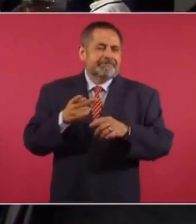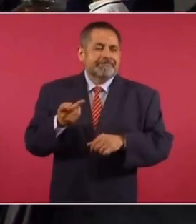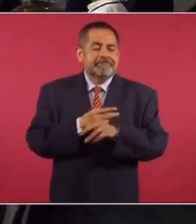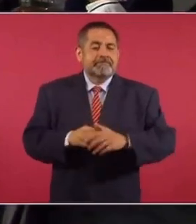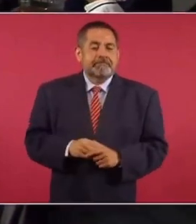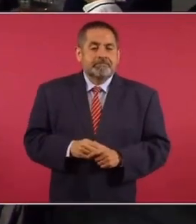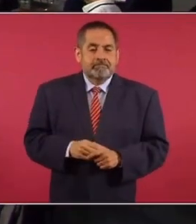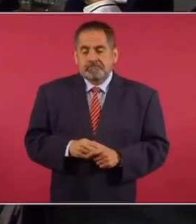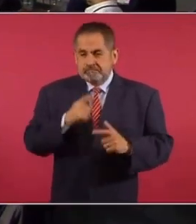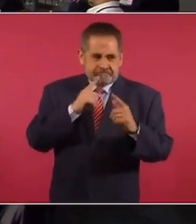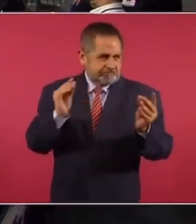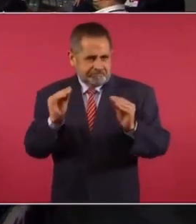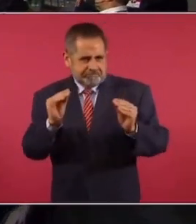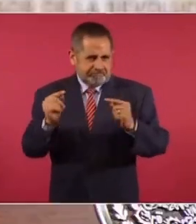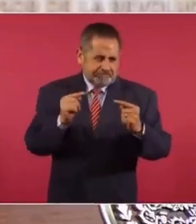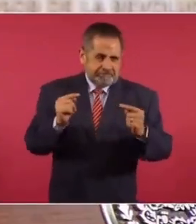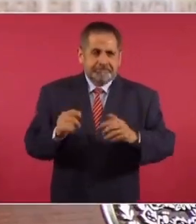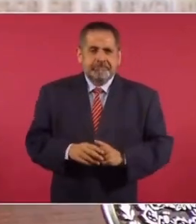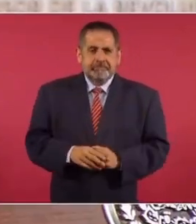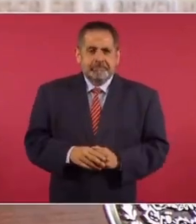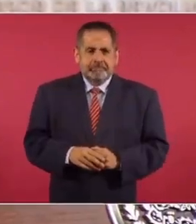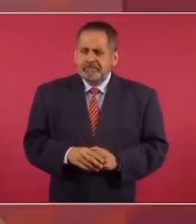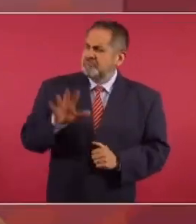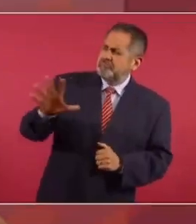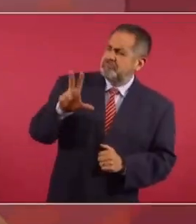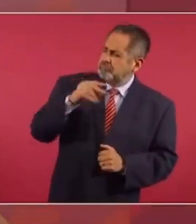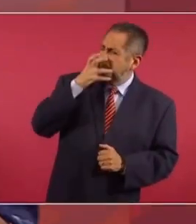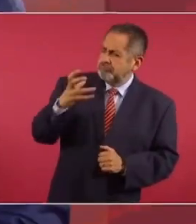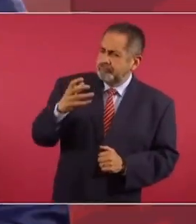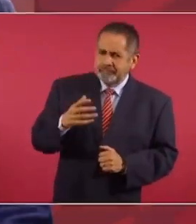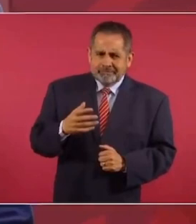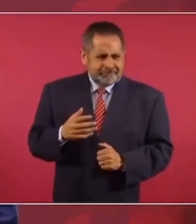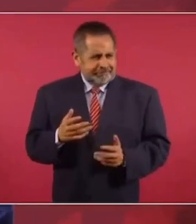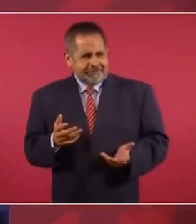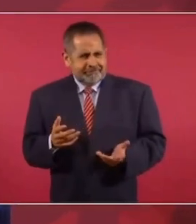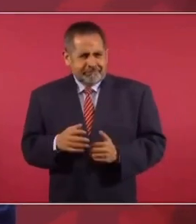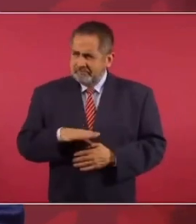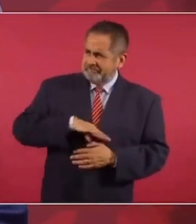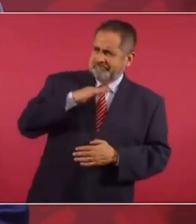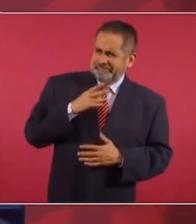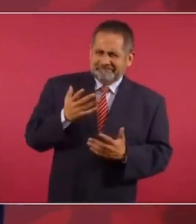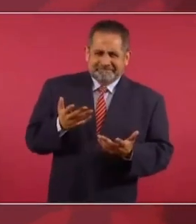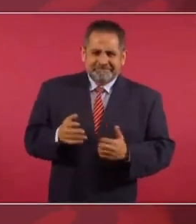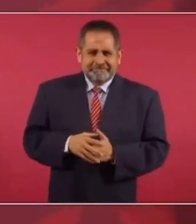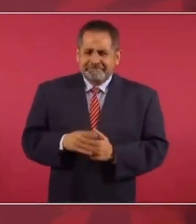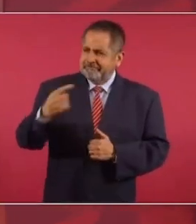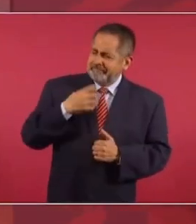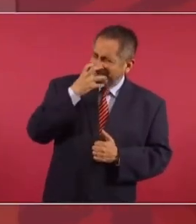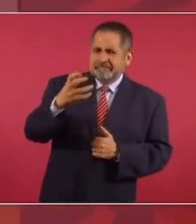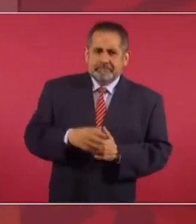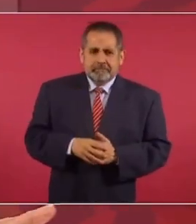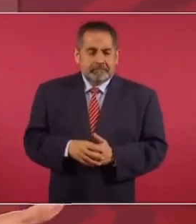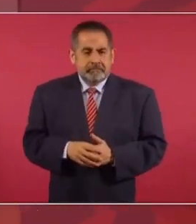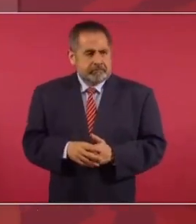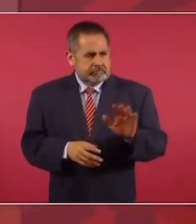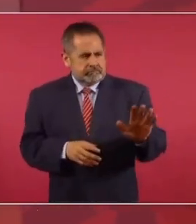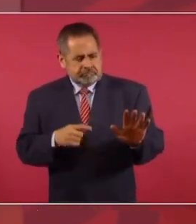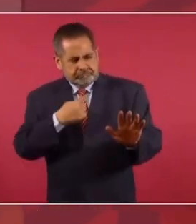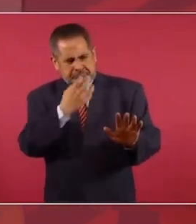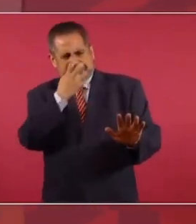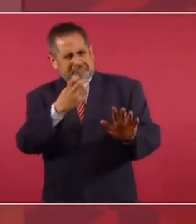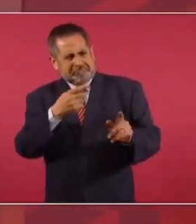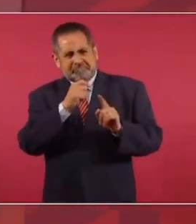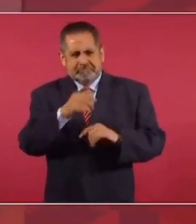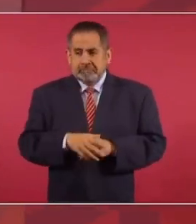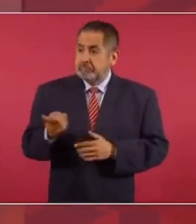estábamos debatiendo, oye, pero no me grites, no te alteres, me estás gritando, no, no, no, no te estoy gritando,